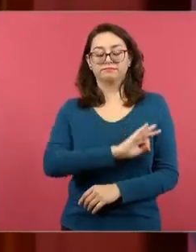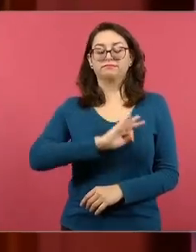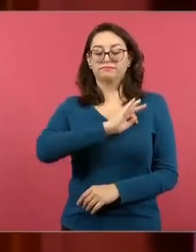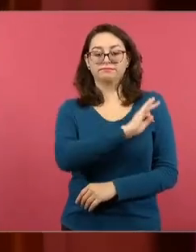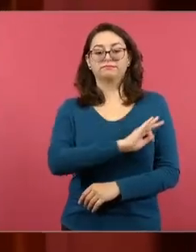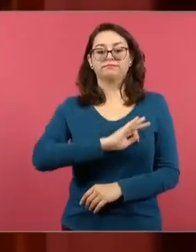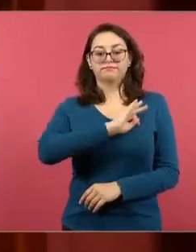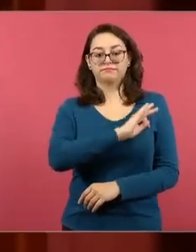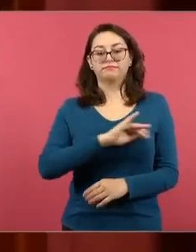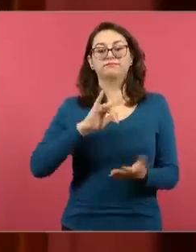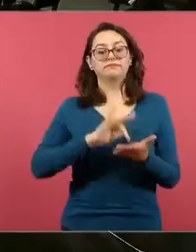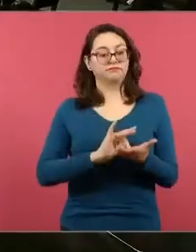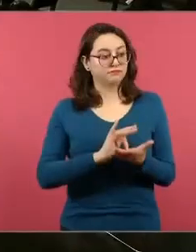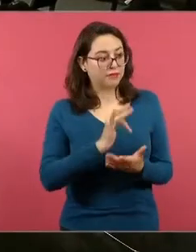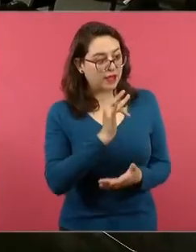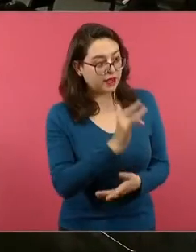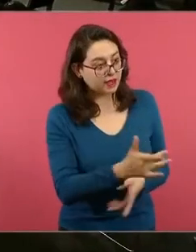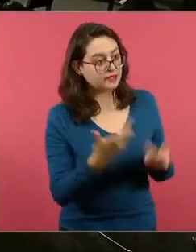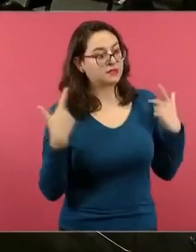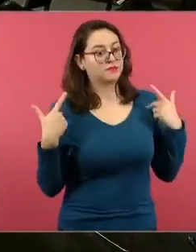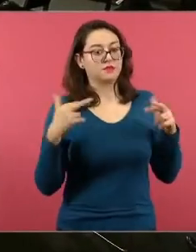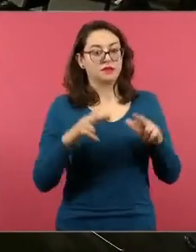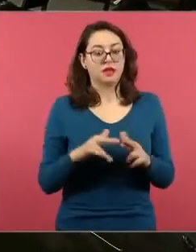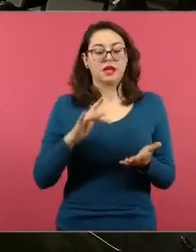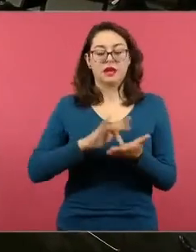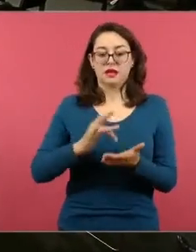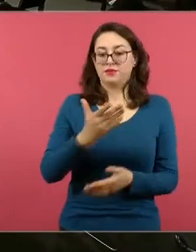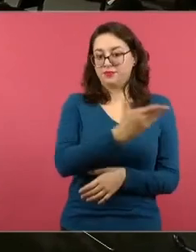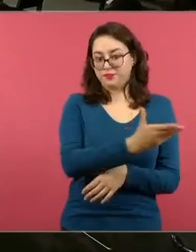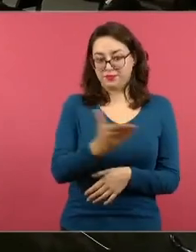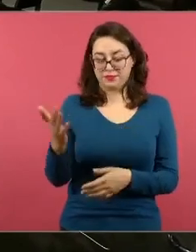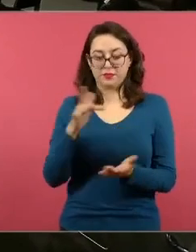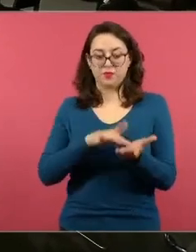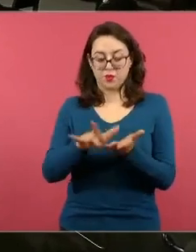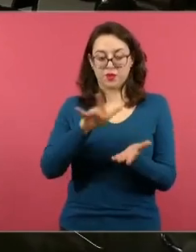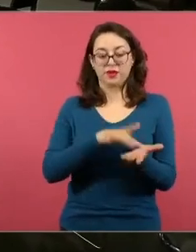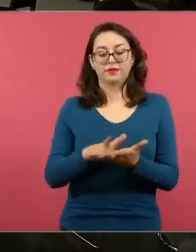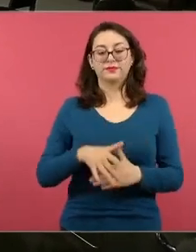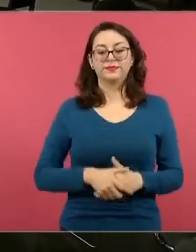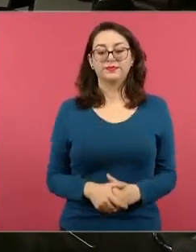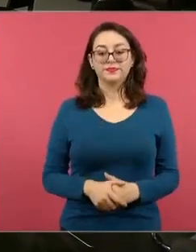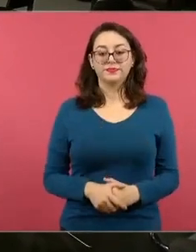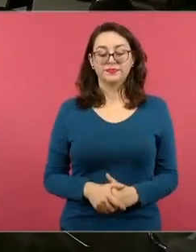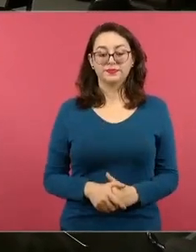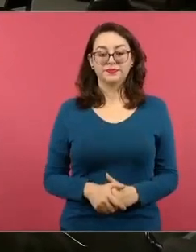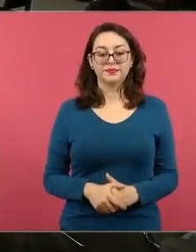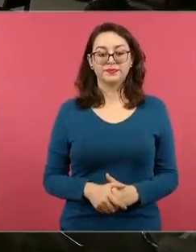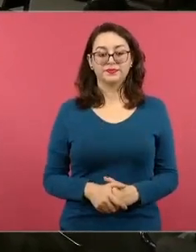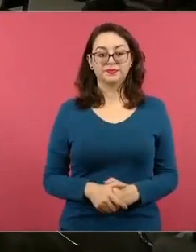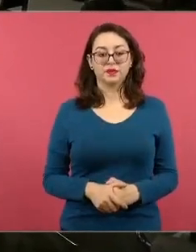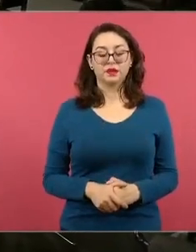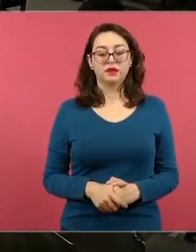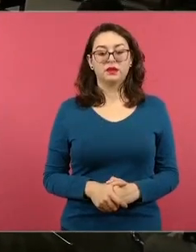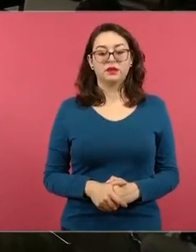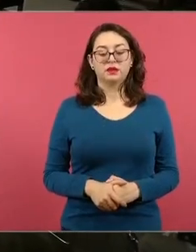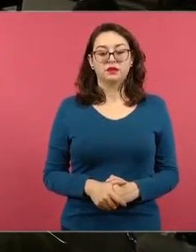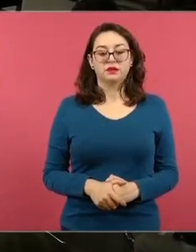y gracias maestra, gracias a todos los que apoyan en esto. Gracias maestra.